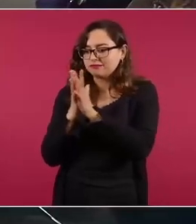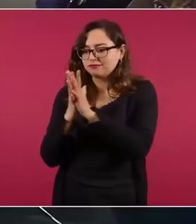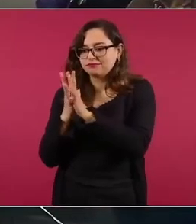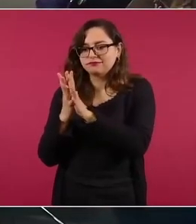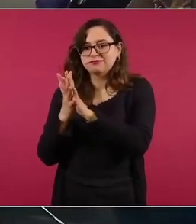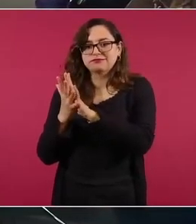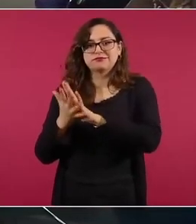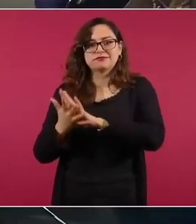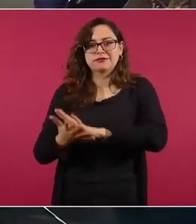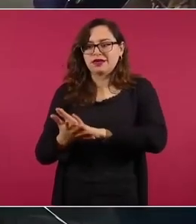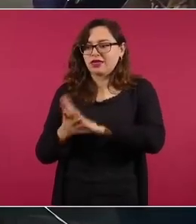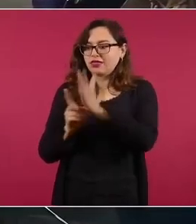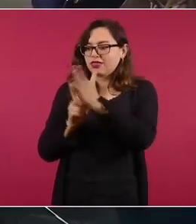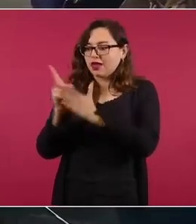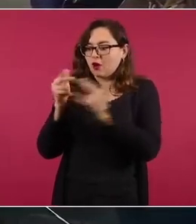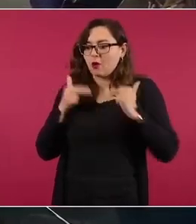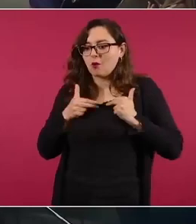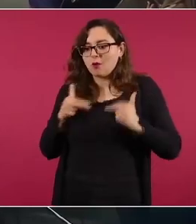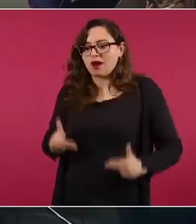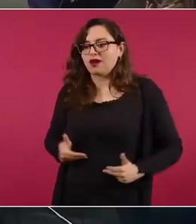vamos a quitar